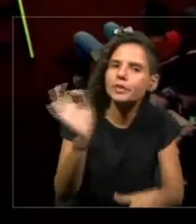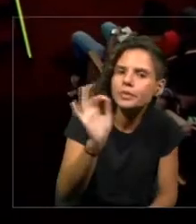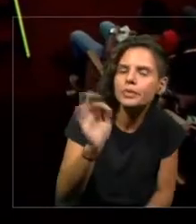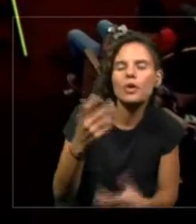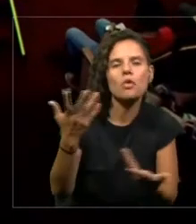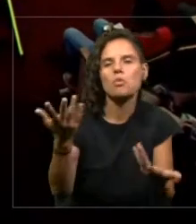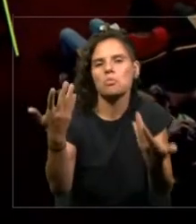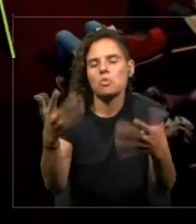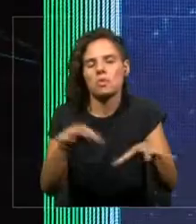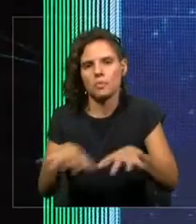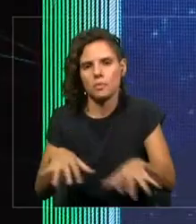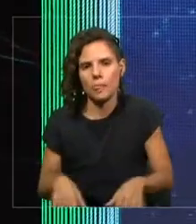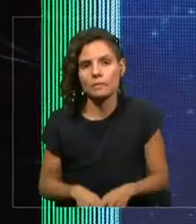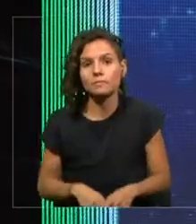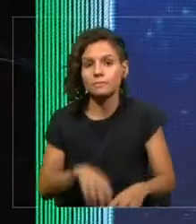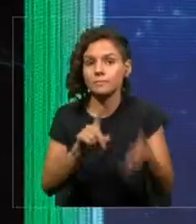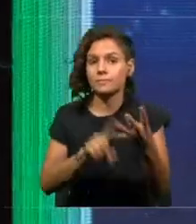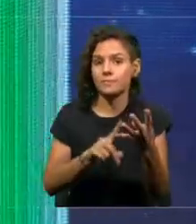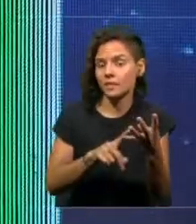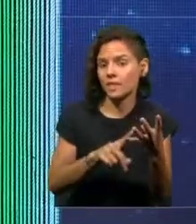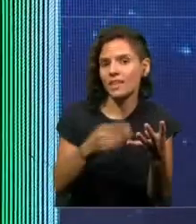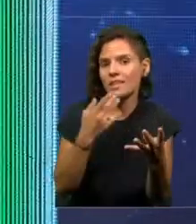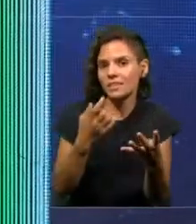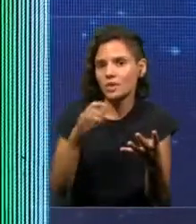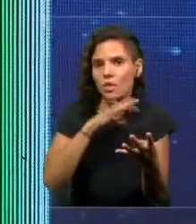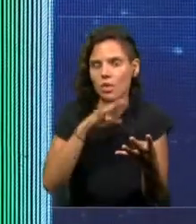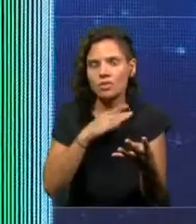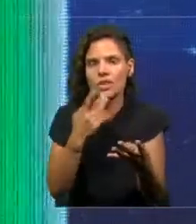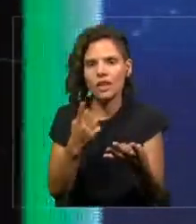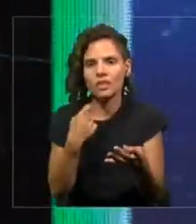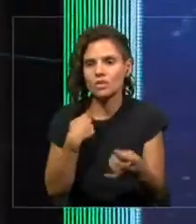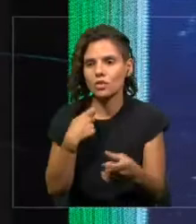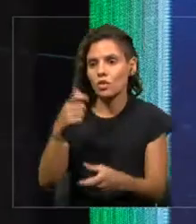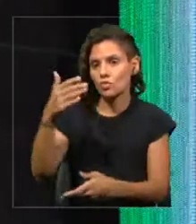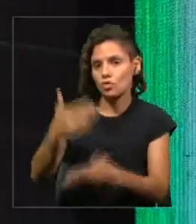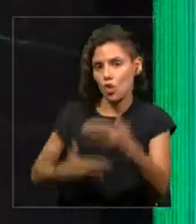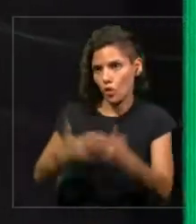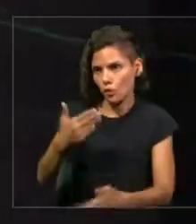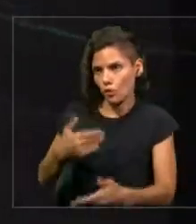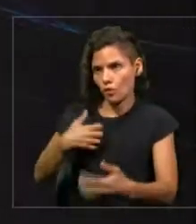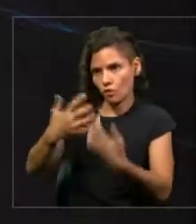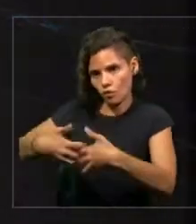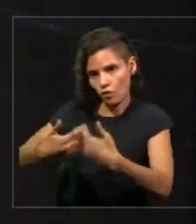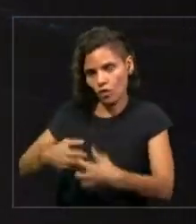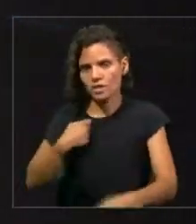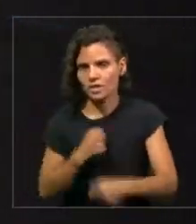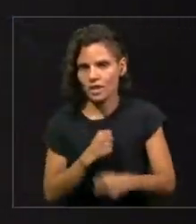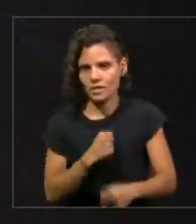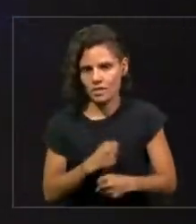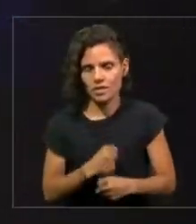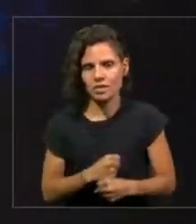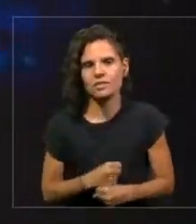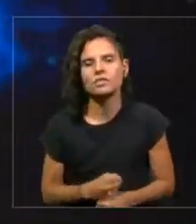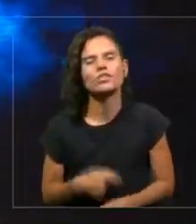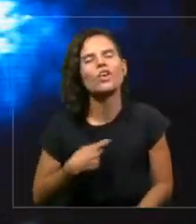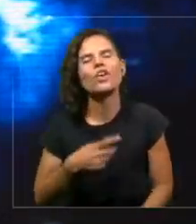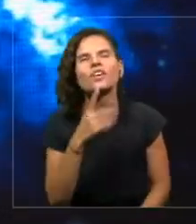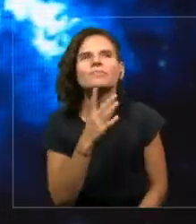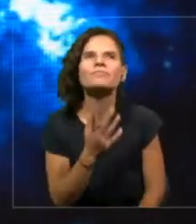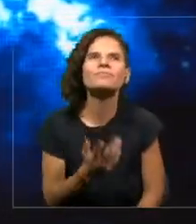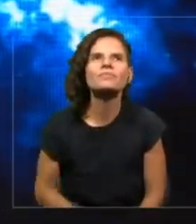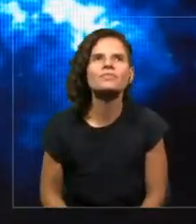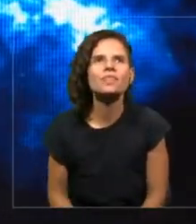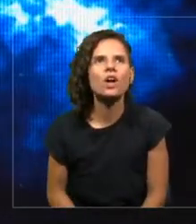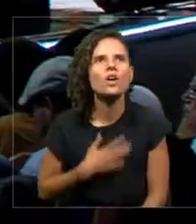uso es trabajar con robots y con esto no quiero bajo ninguna instancia comentar que los